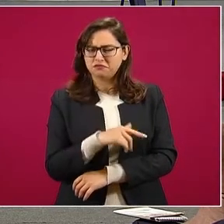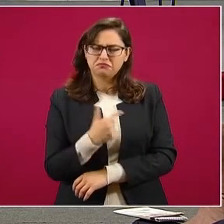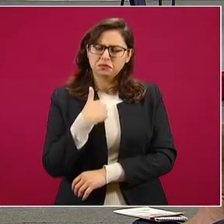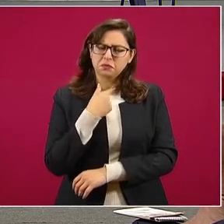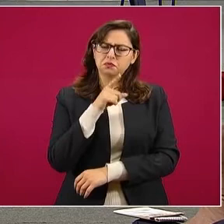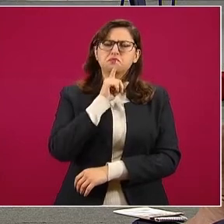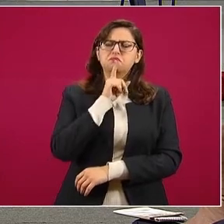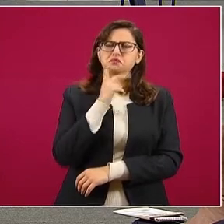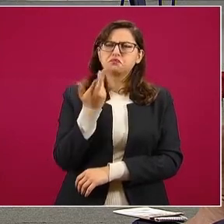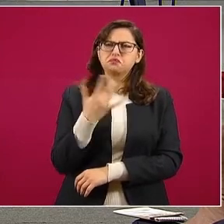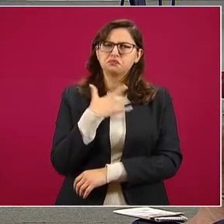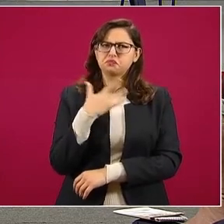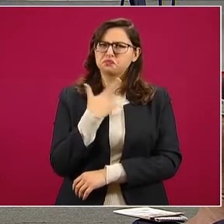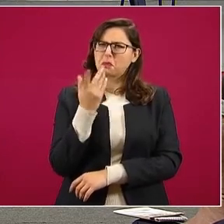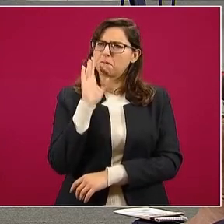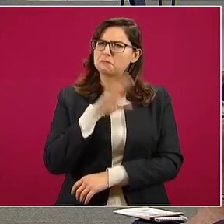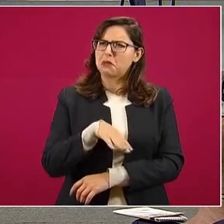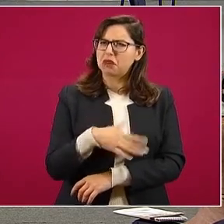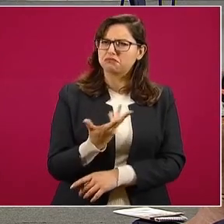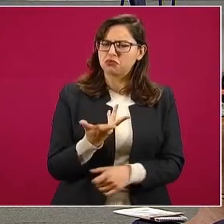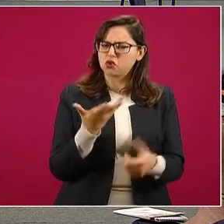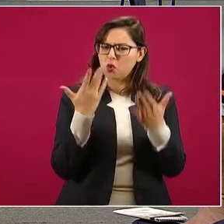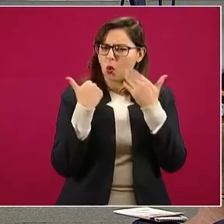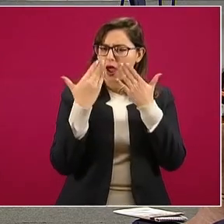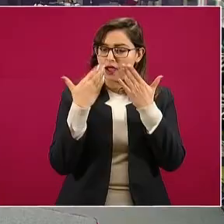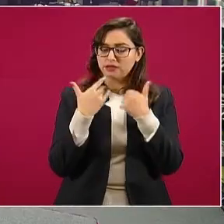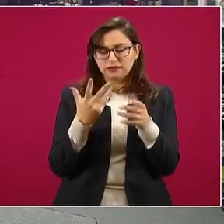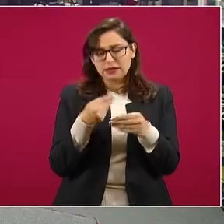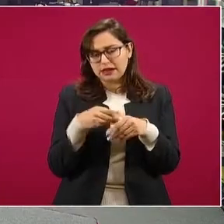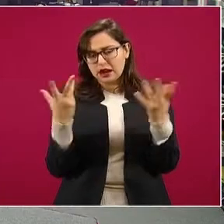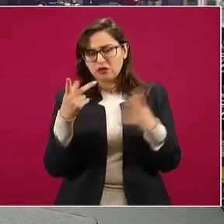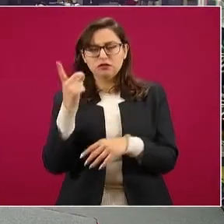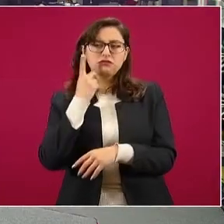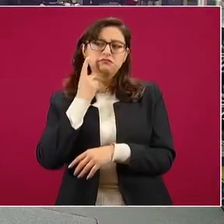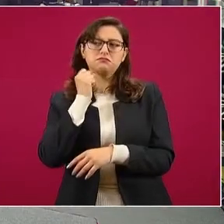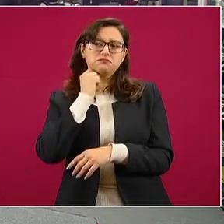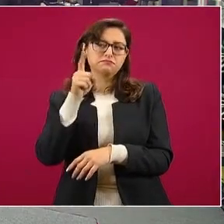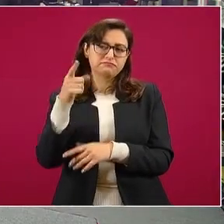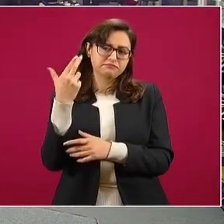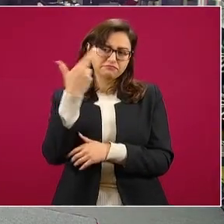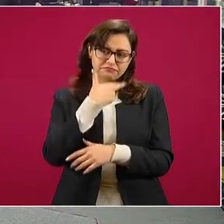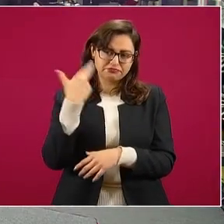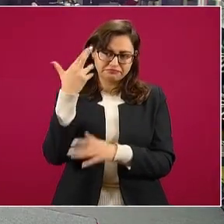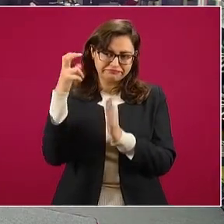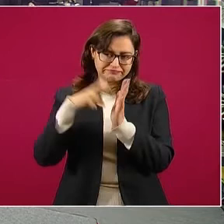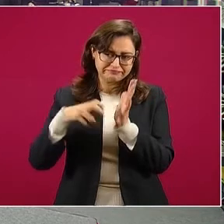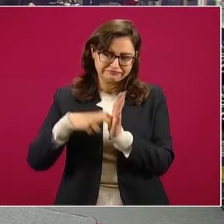que atenderlo, tienen que resolver. A ver, creo que está